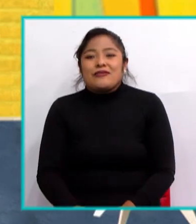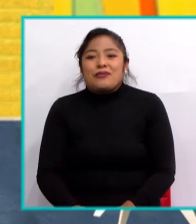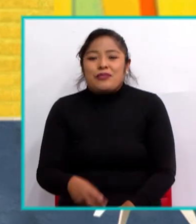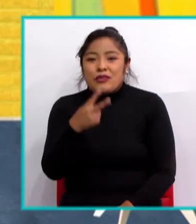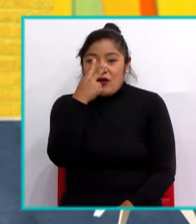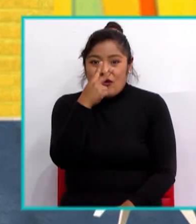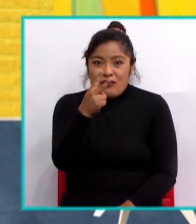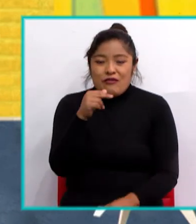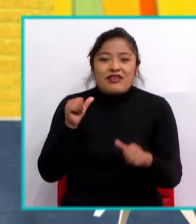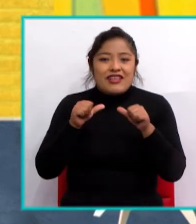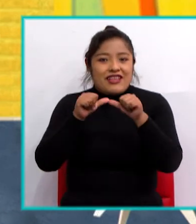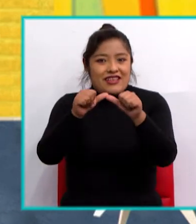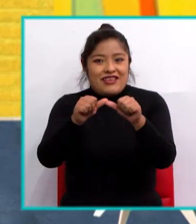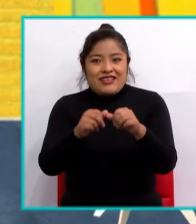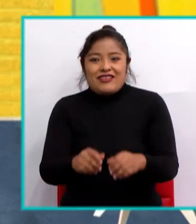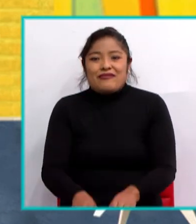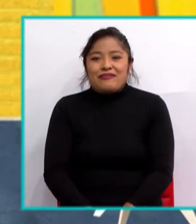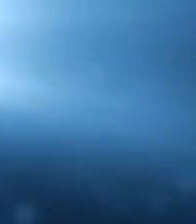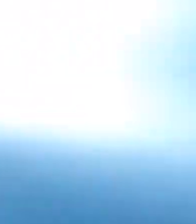Nos vemos en la siguiente clase.